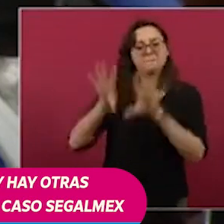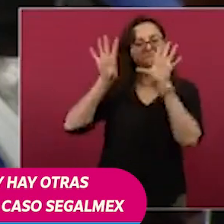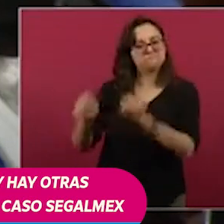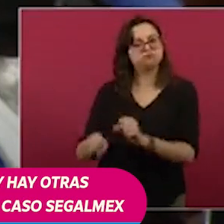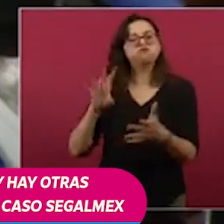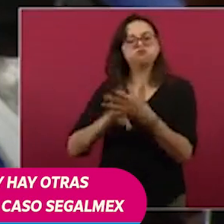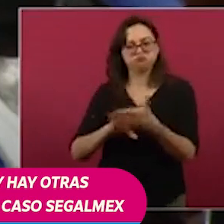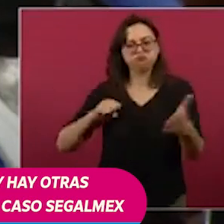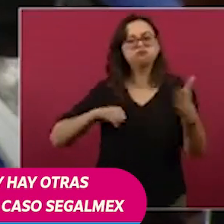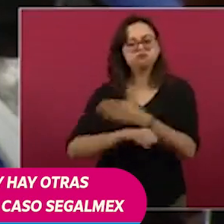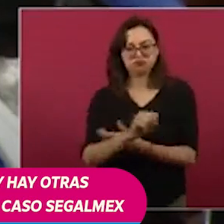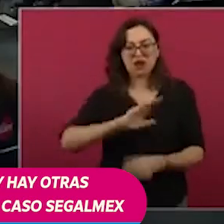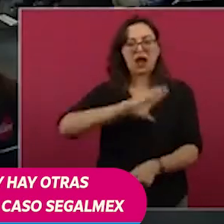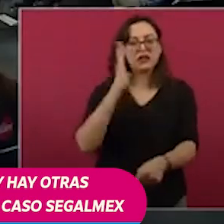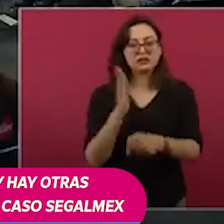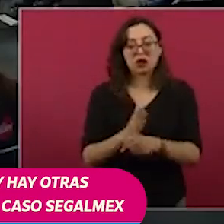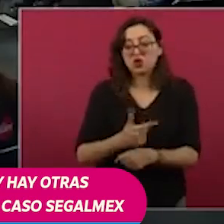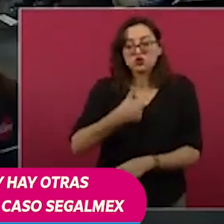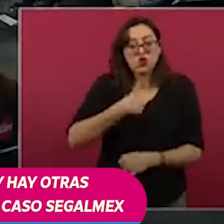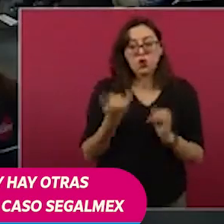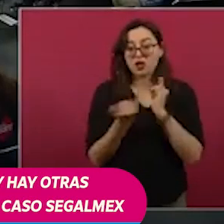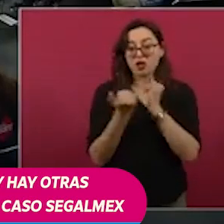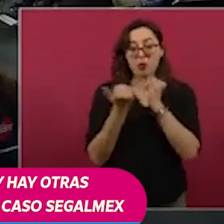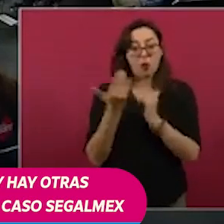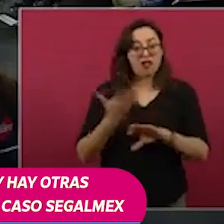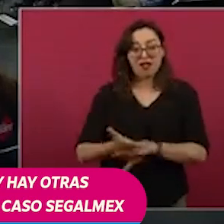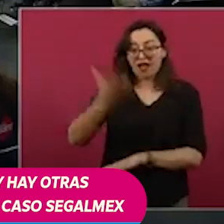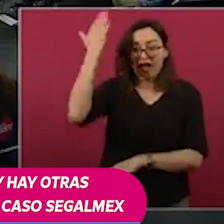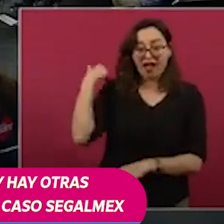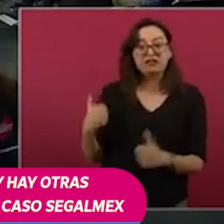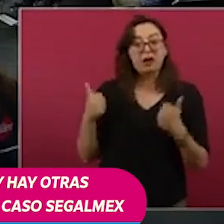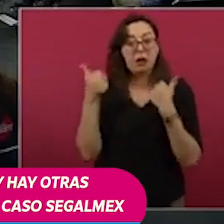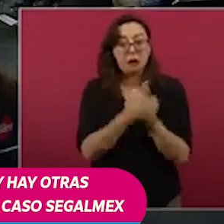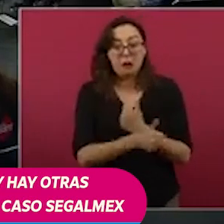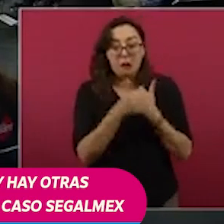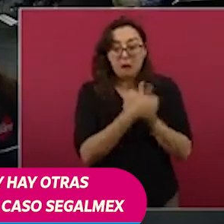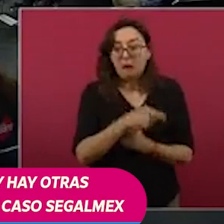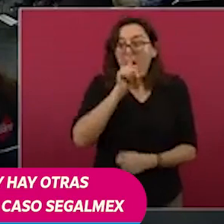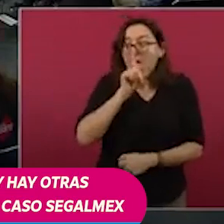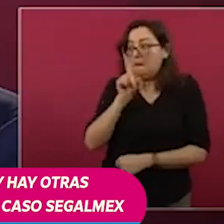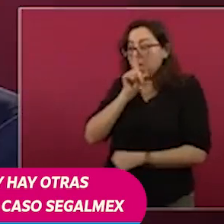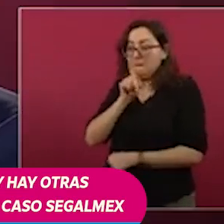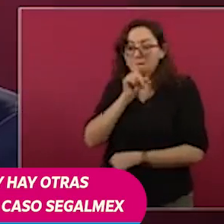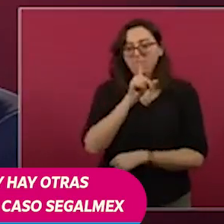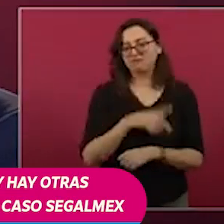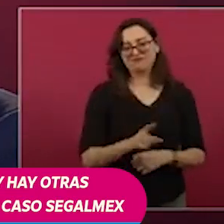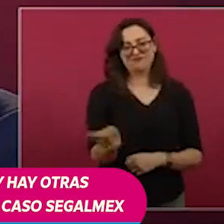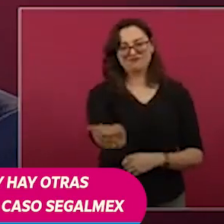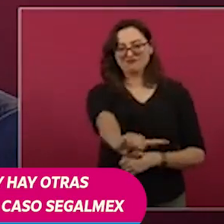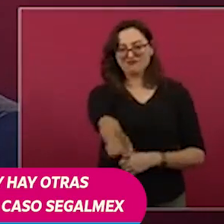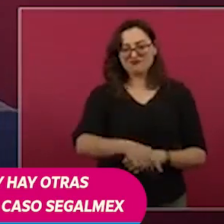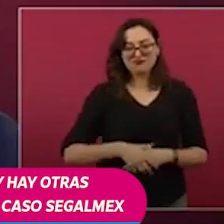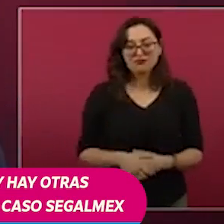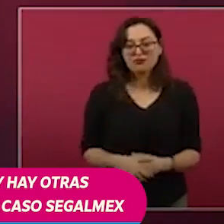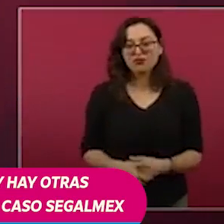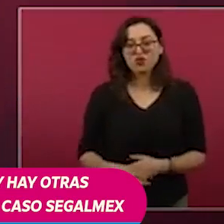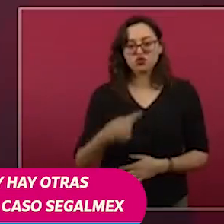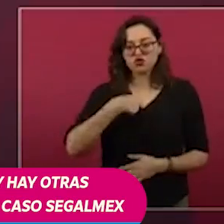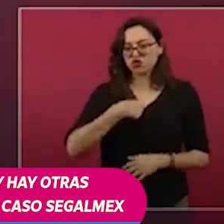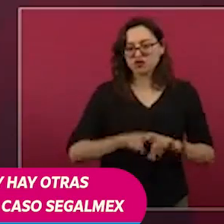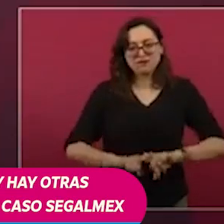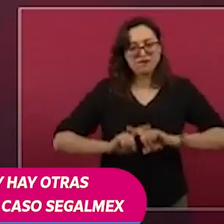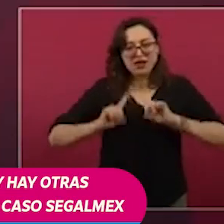presidentes del periodo neoliberal, no somos iguales, no